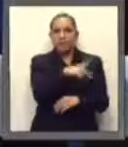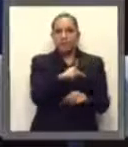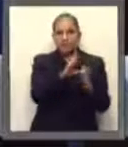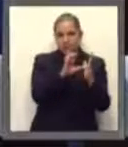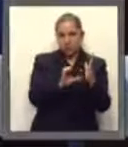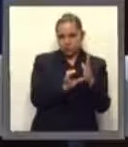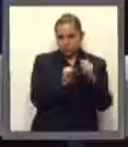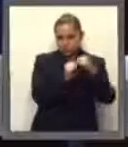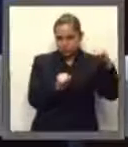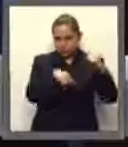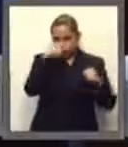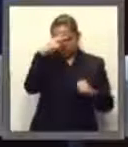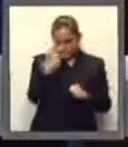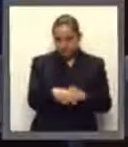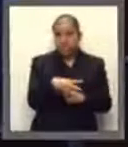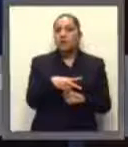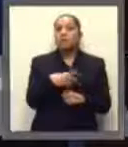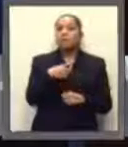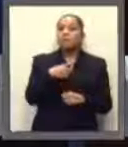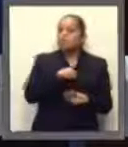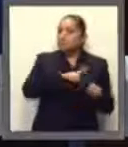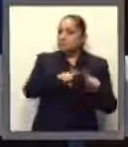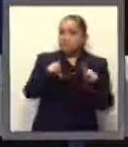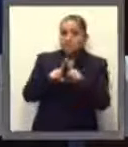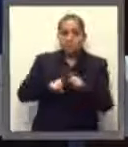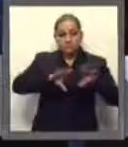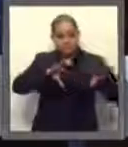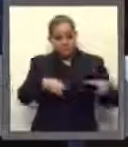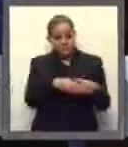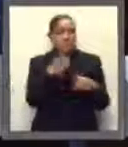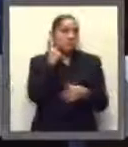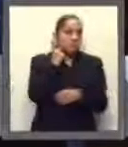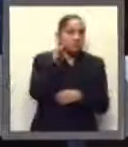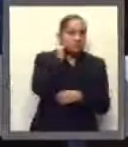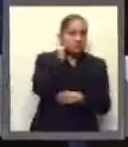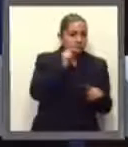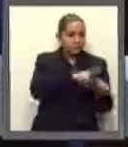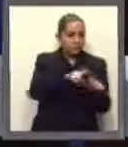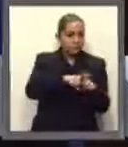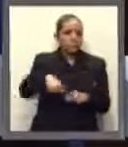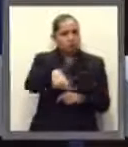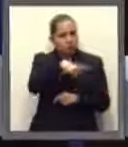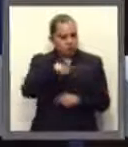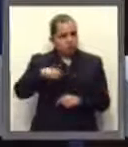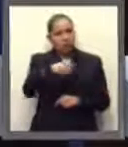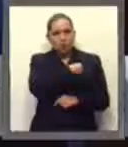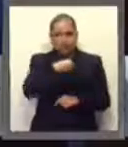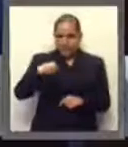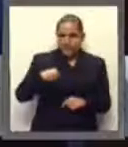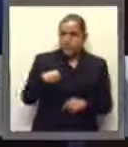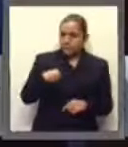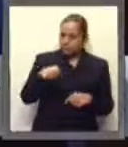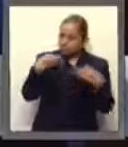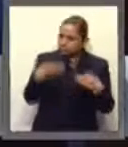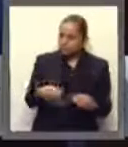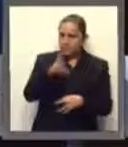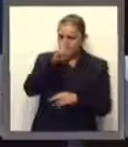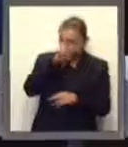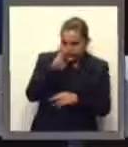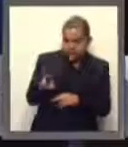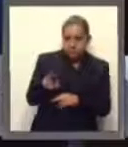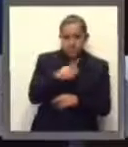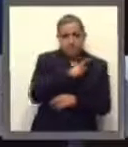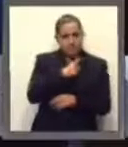Constitución, las y los integrantes de los poderes de la Unión estamos obligados a respetar y hacer